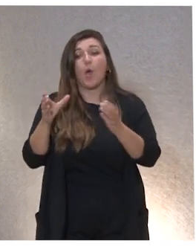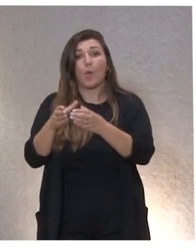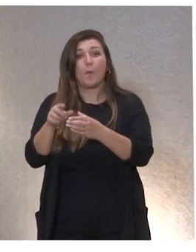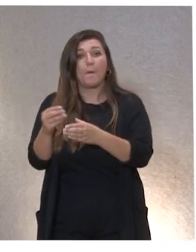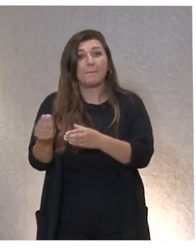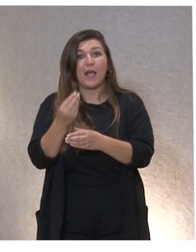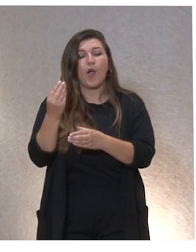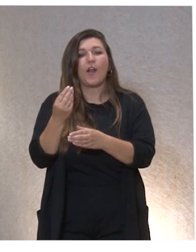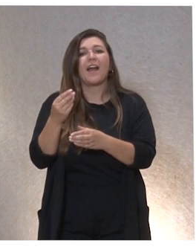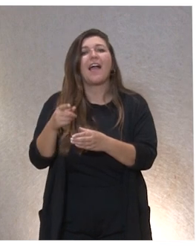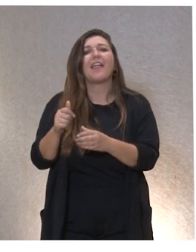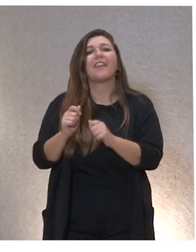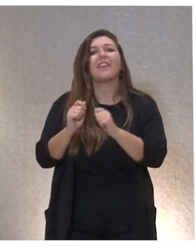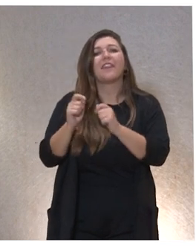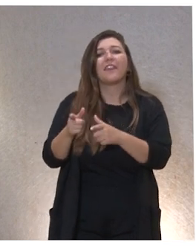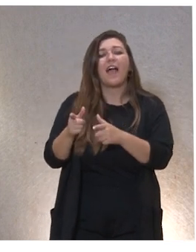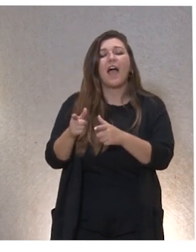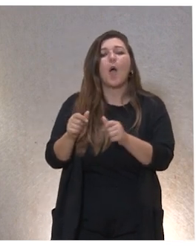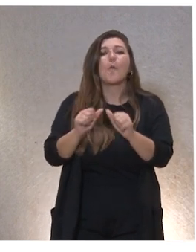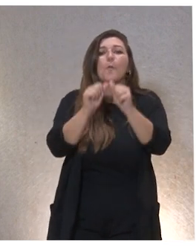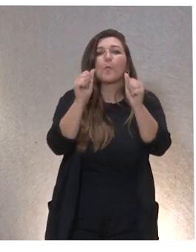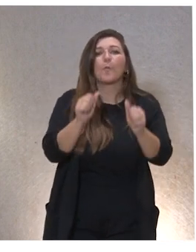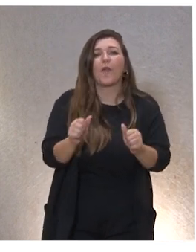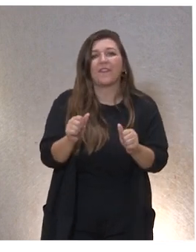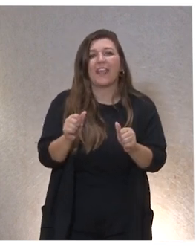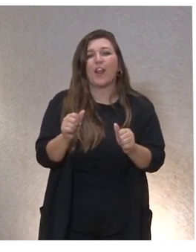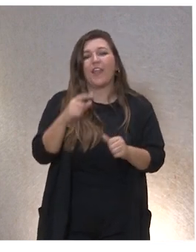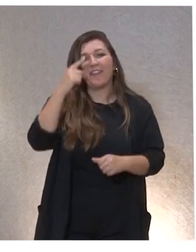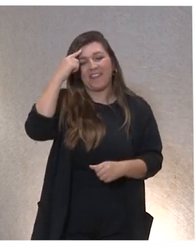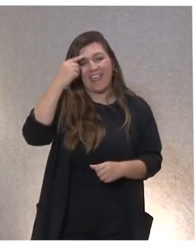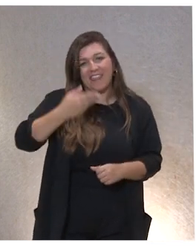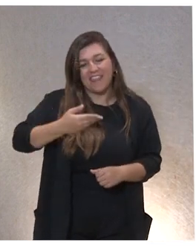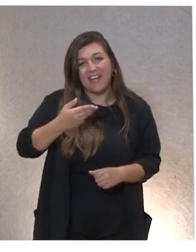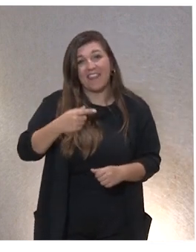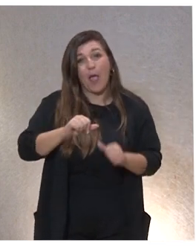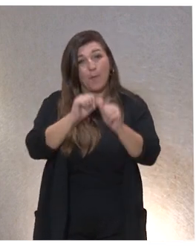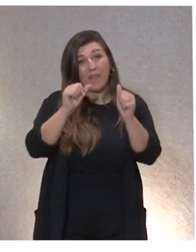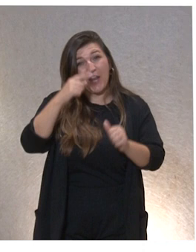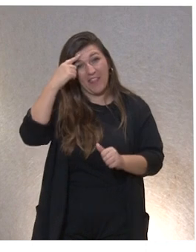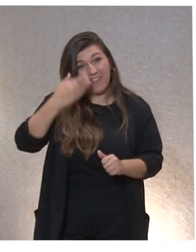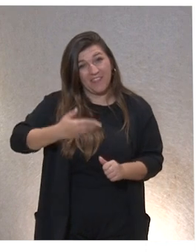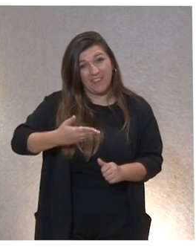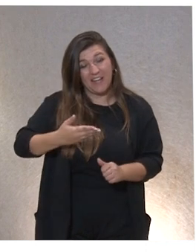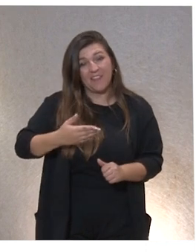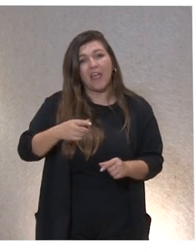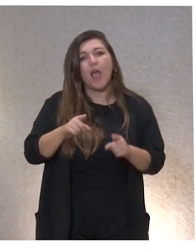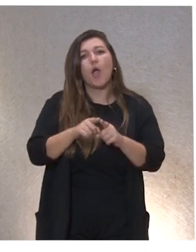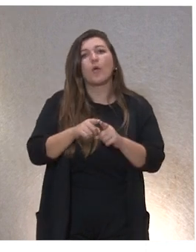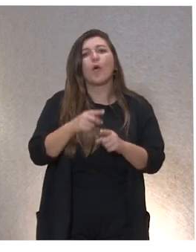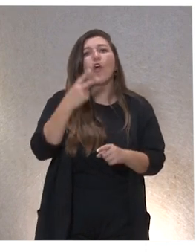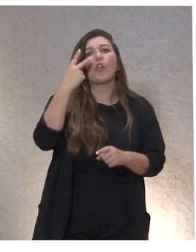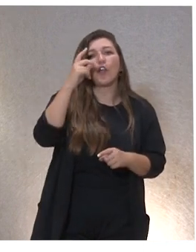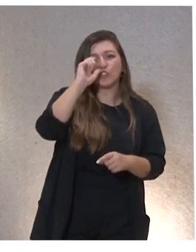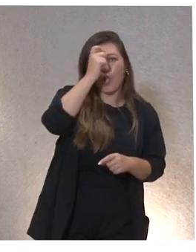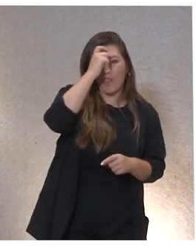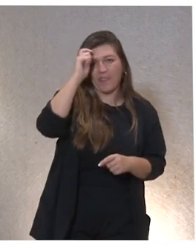fue operativizar el modelo de dignidad según Ronald Luhorkin, que dice que el modelo de dignidad es un concepto que está compuesto de dos conceptos,